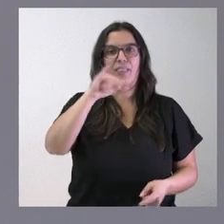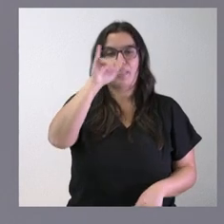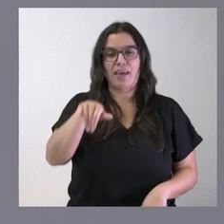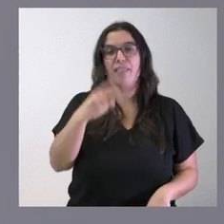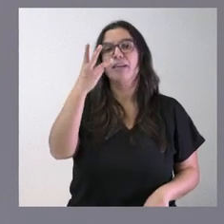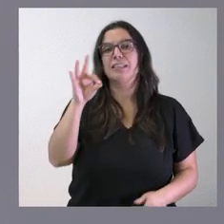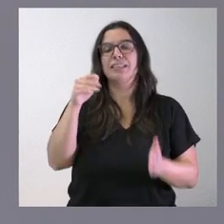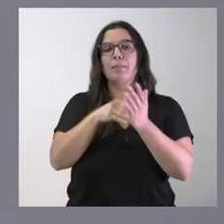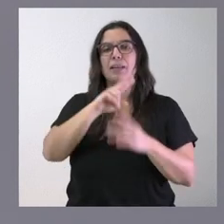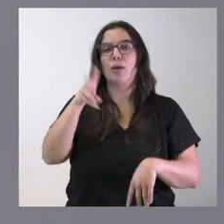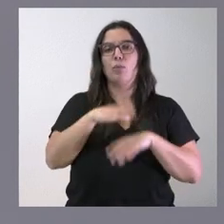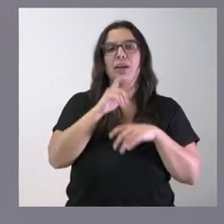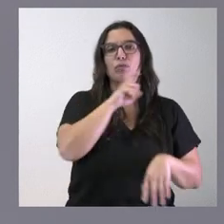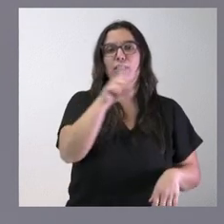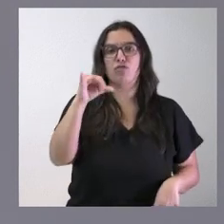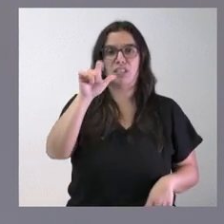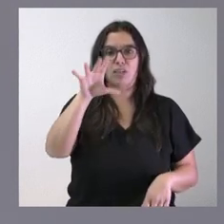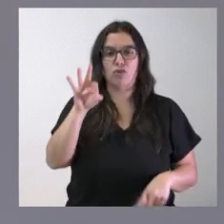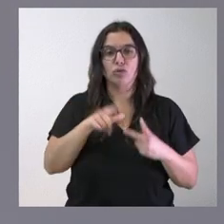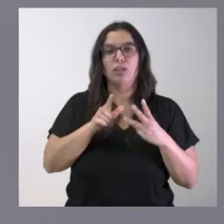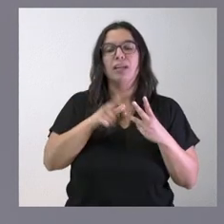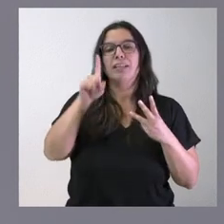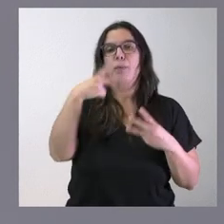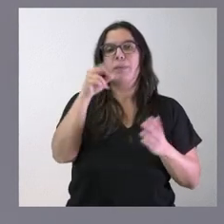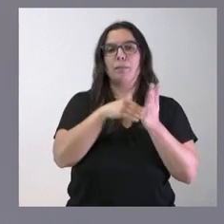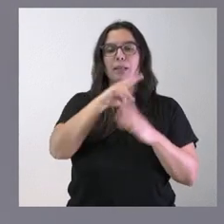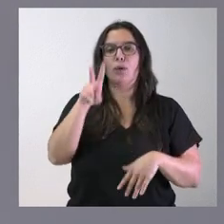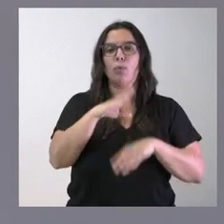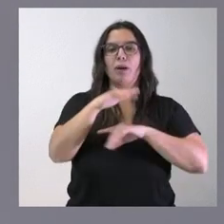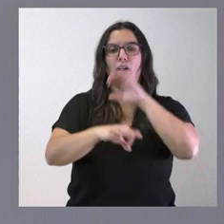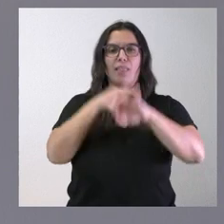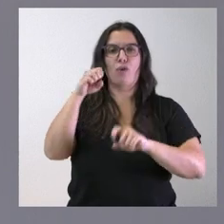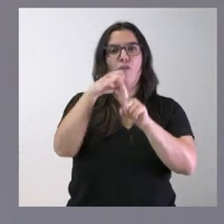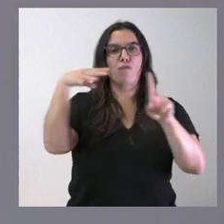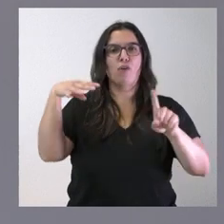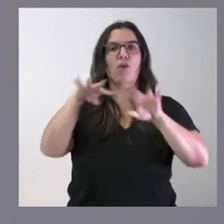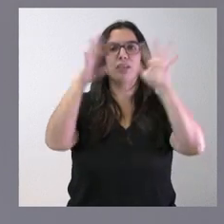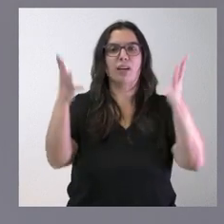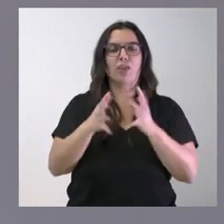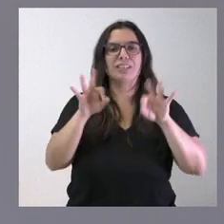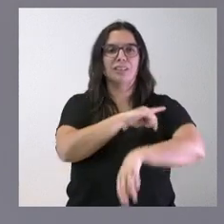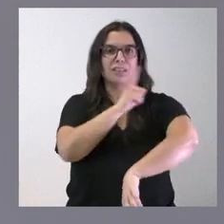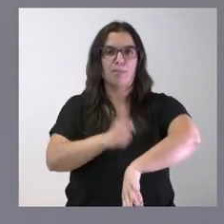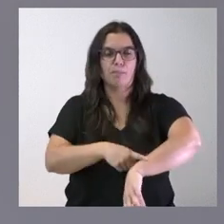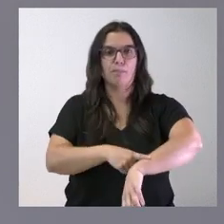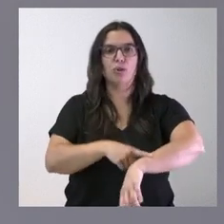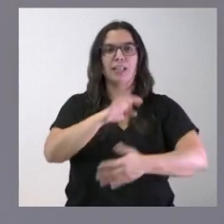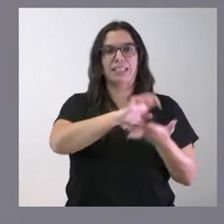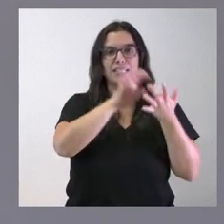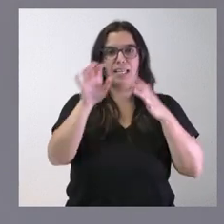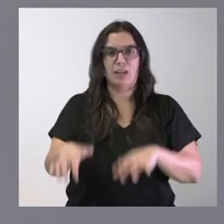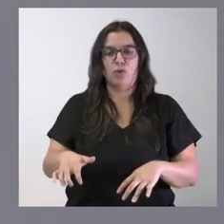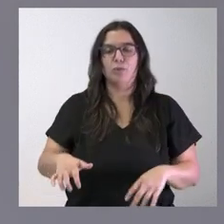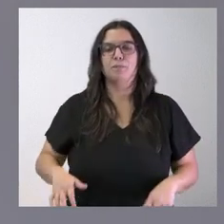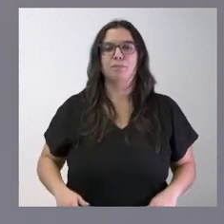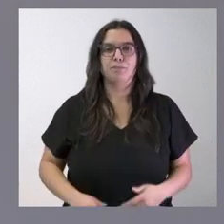para la Fundación Silos y 20.000 euros para la celebración del Foro Internacional del Deporte de Castilla y